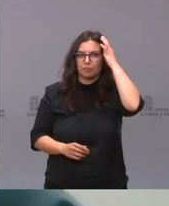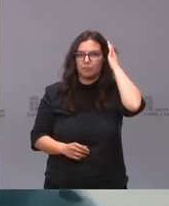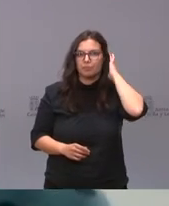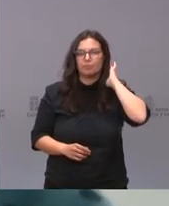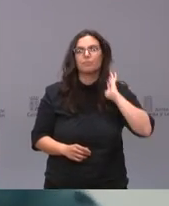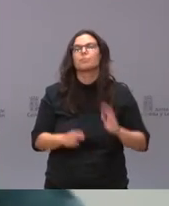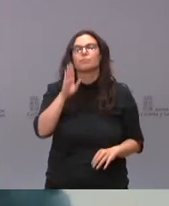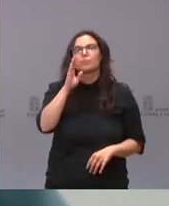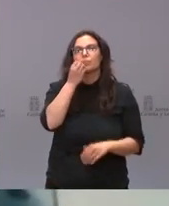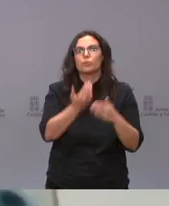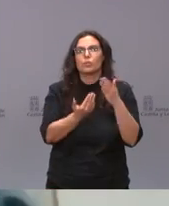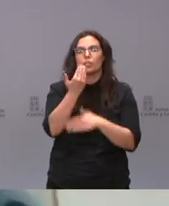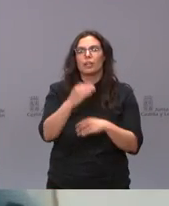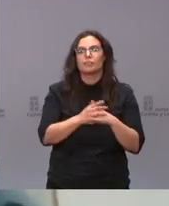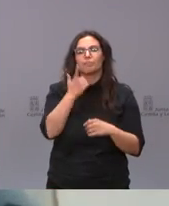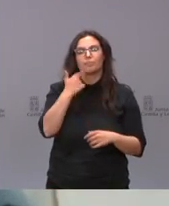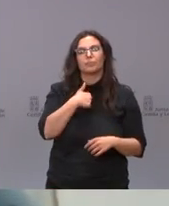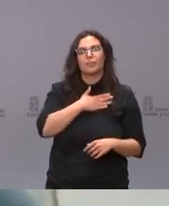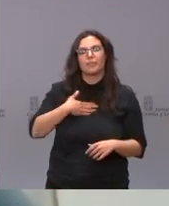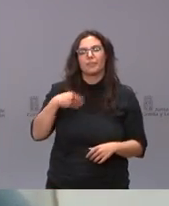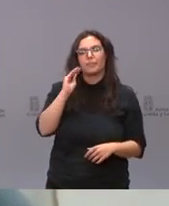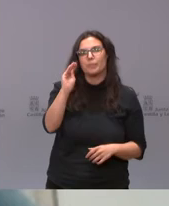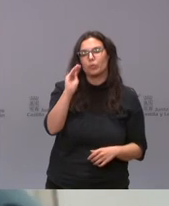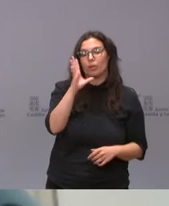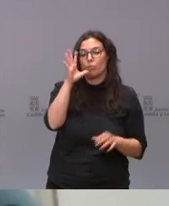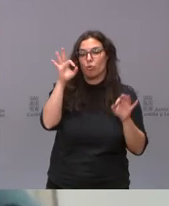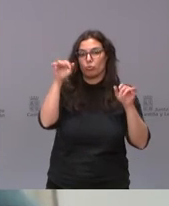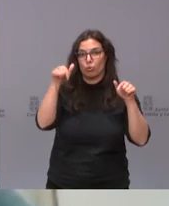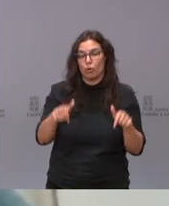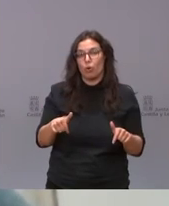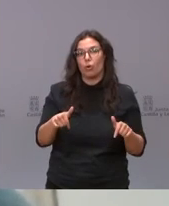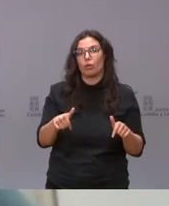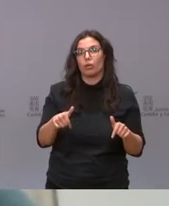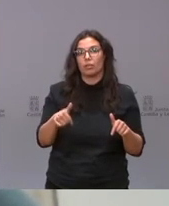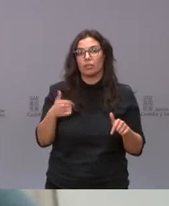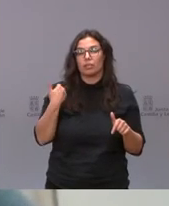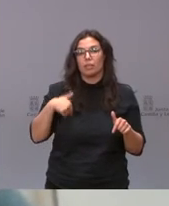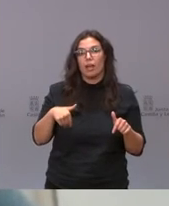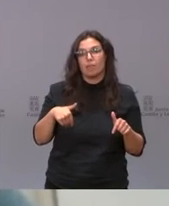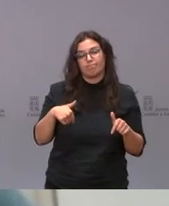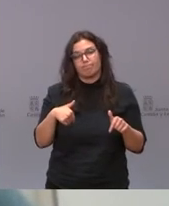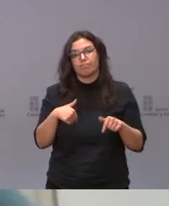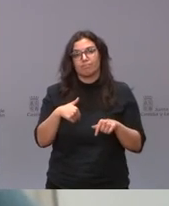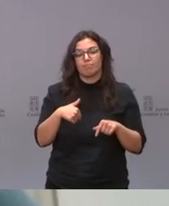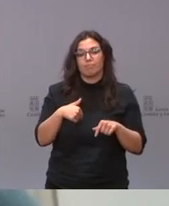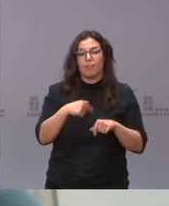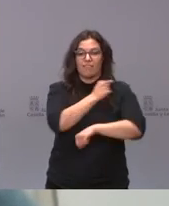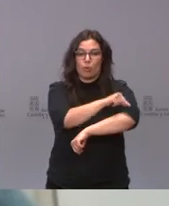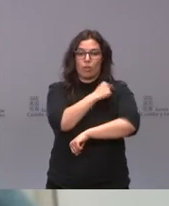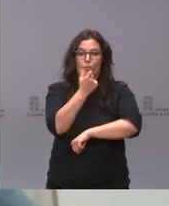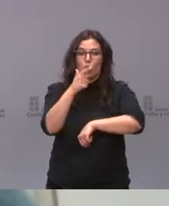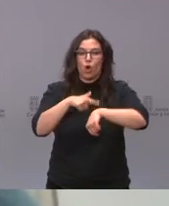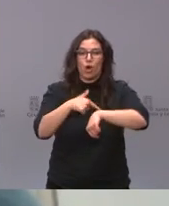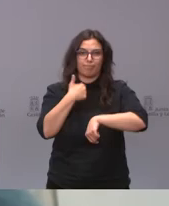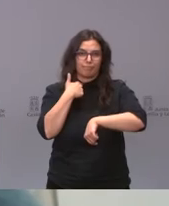hola buenos días mire me gustaría preguntarle que a tenor de que hoy hemos perdido unas horas en la vacunación una vacunación